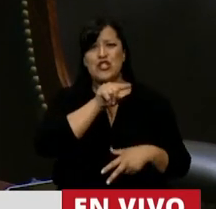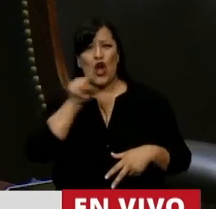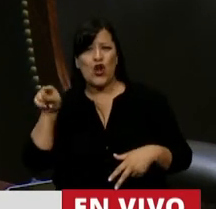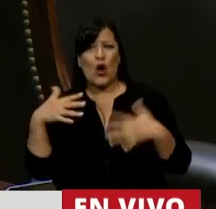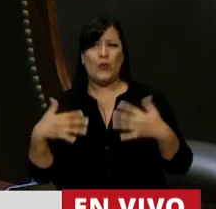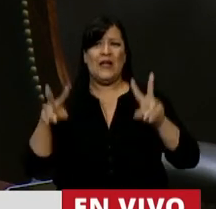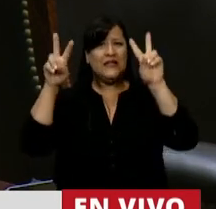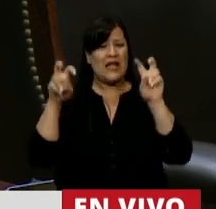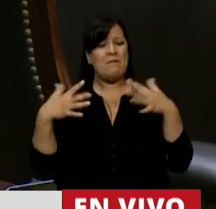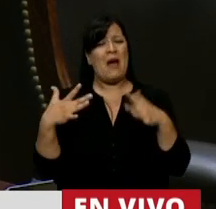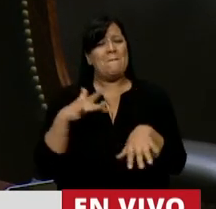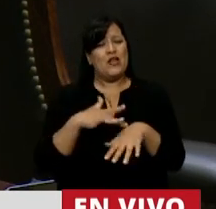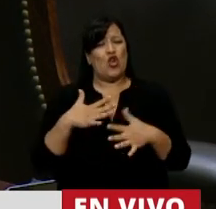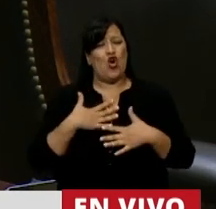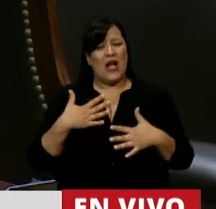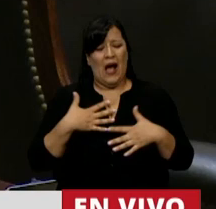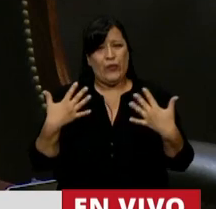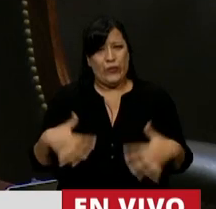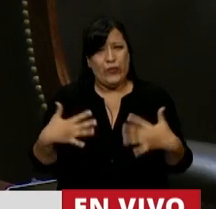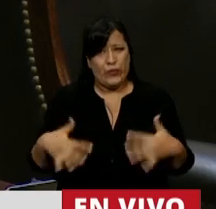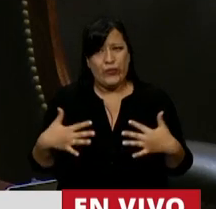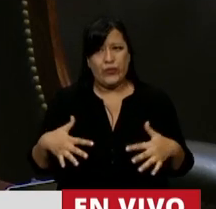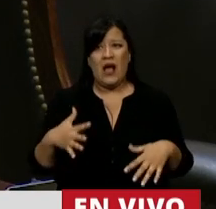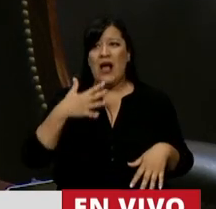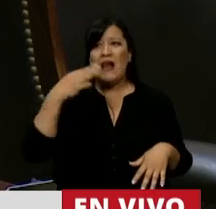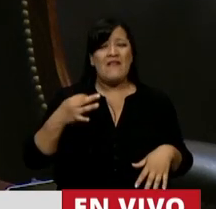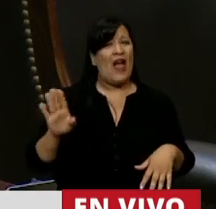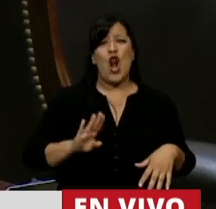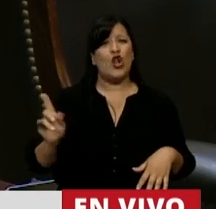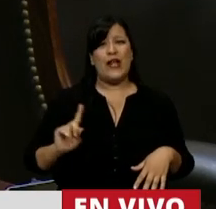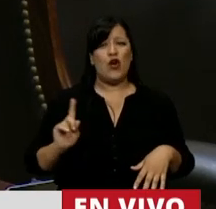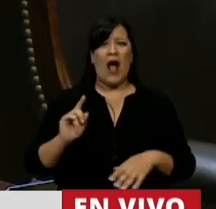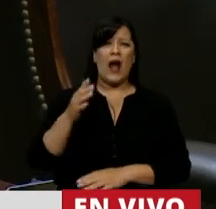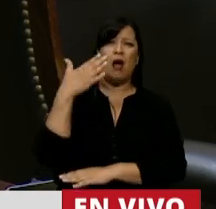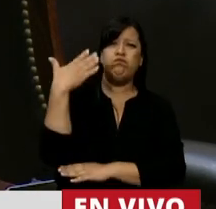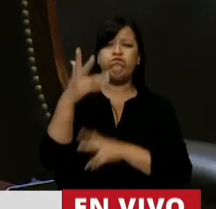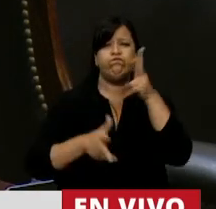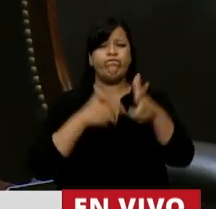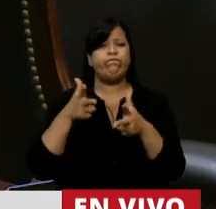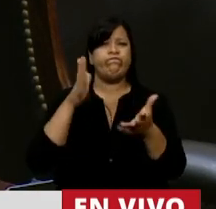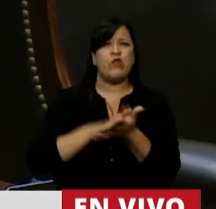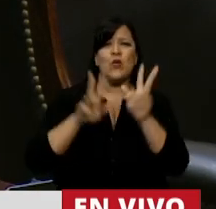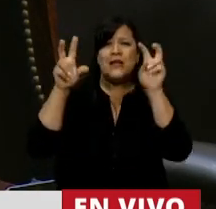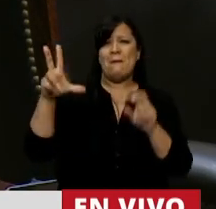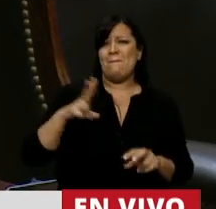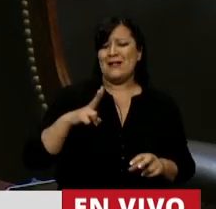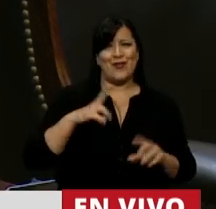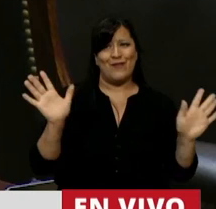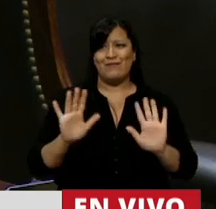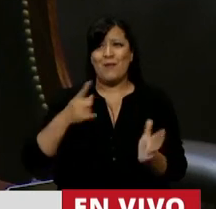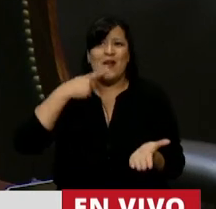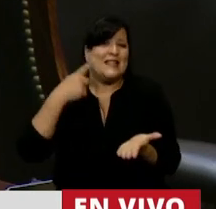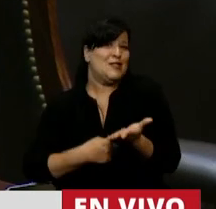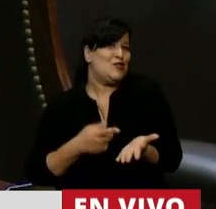un tema que a mí me toca muy de cerca, me toca muy de cerca y la verdad no tengo ganas de exponer cuestiones personales, porque cuando llegamos a momento las